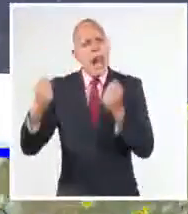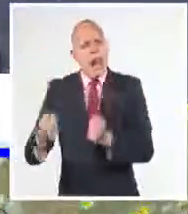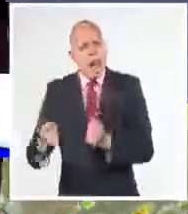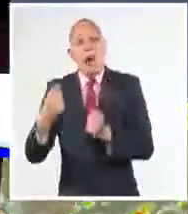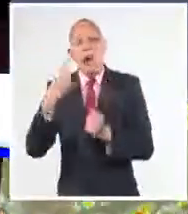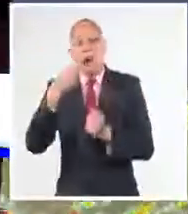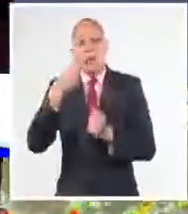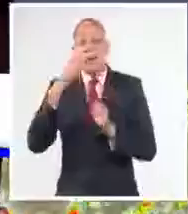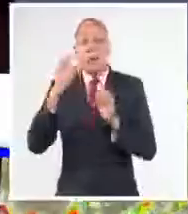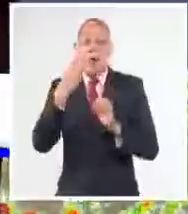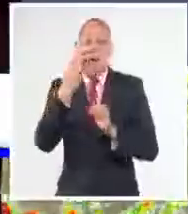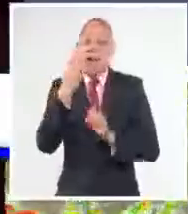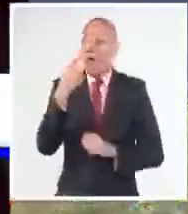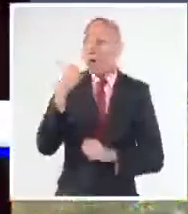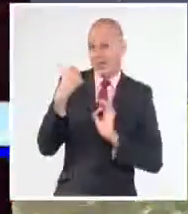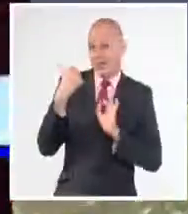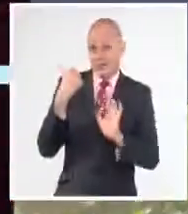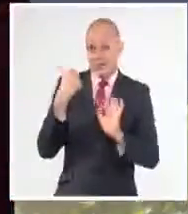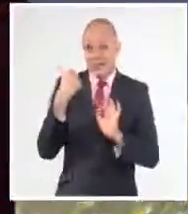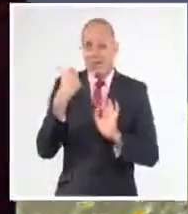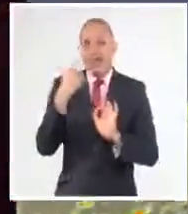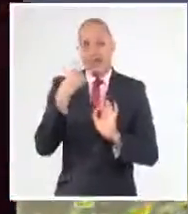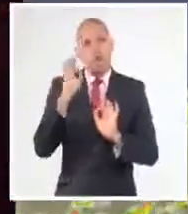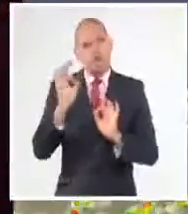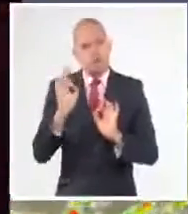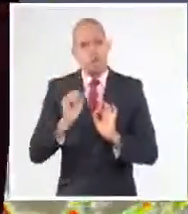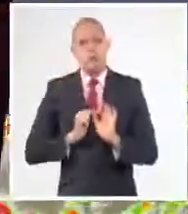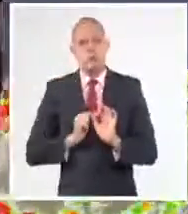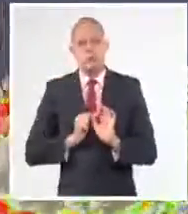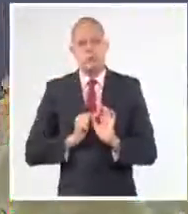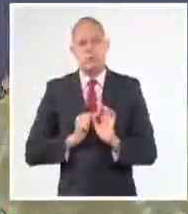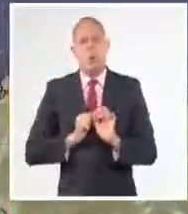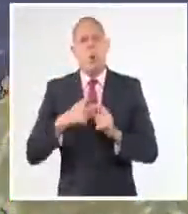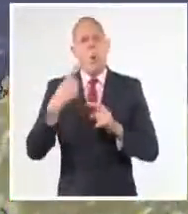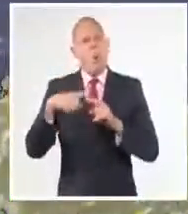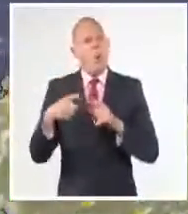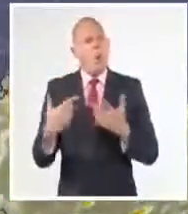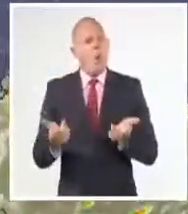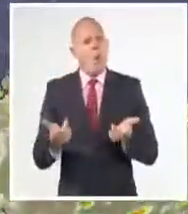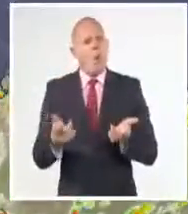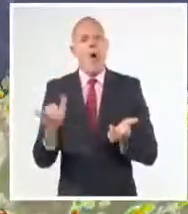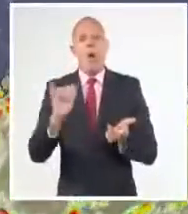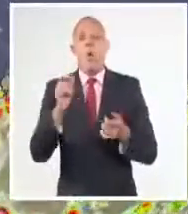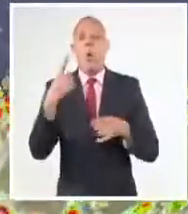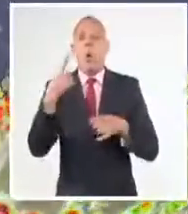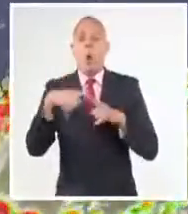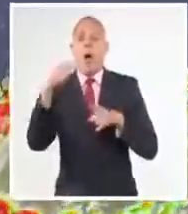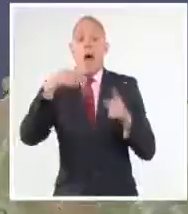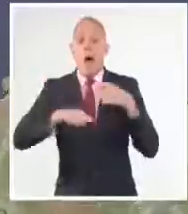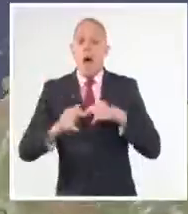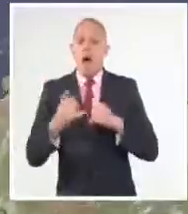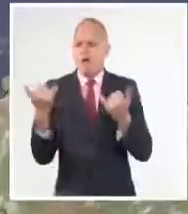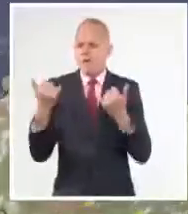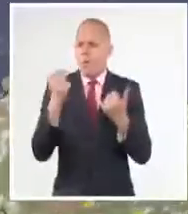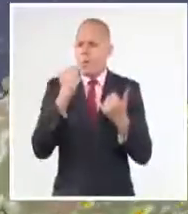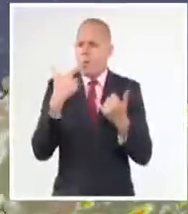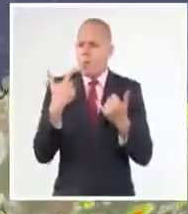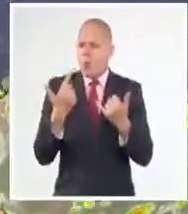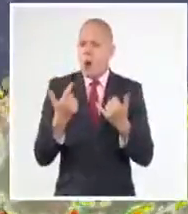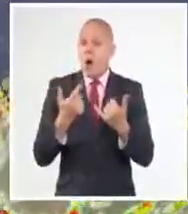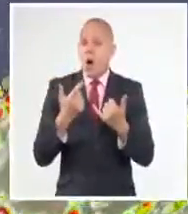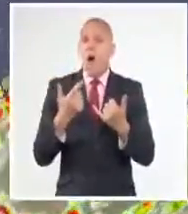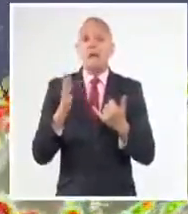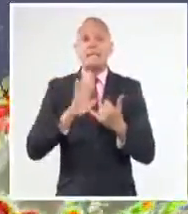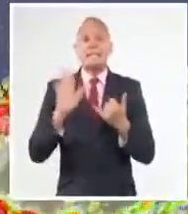en muchas localidades como se puede observar en la imagen de satélite. Pero también tuvimos el reporte de una tormenta local severa en